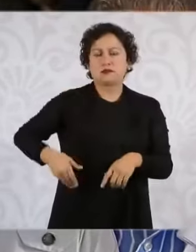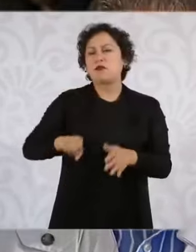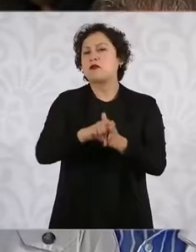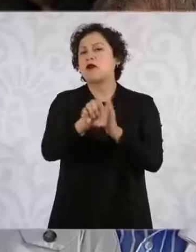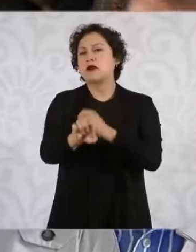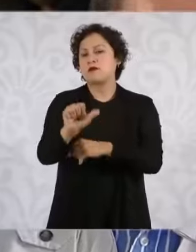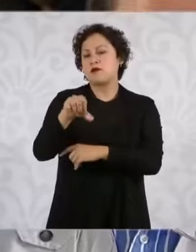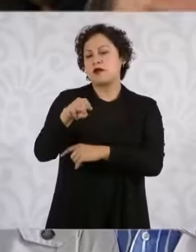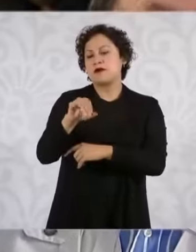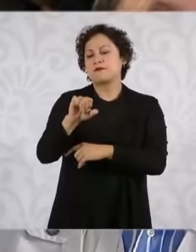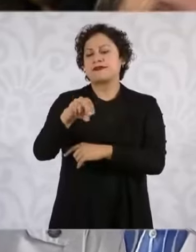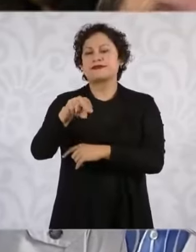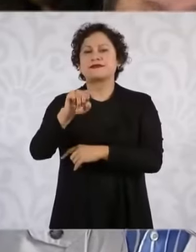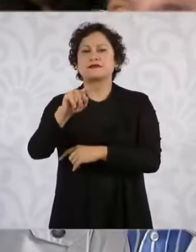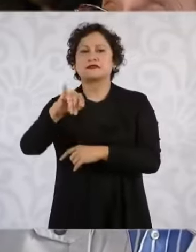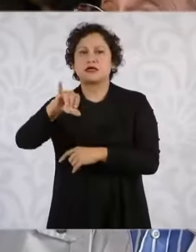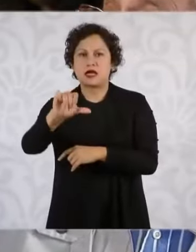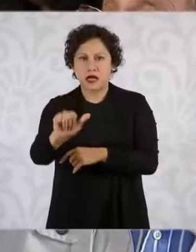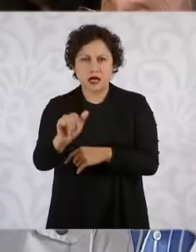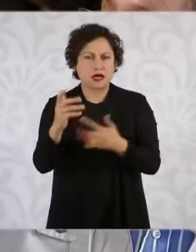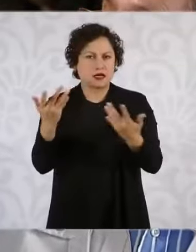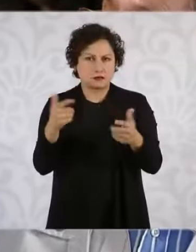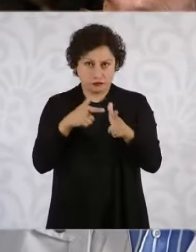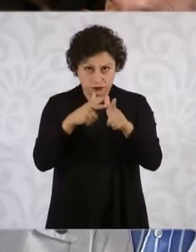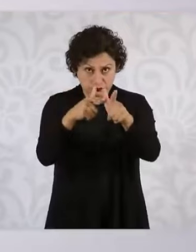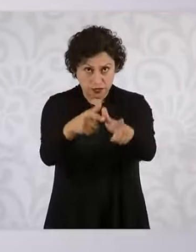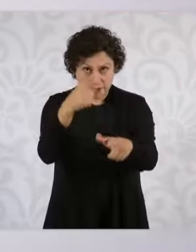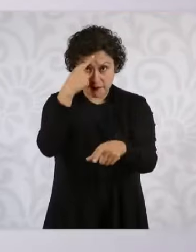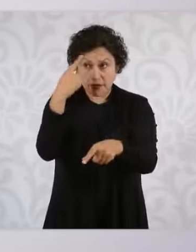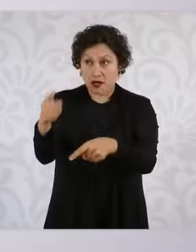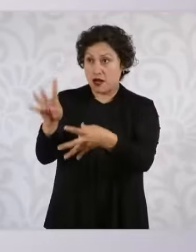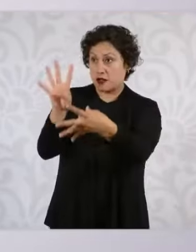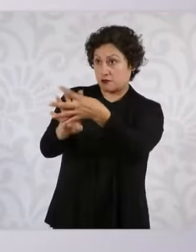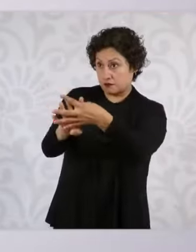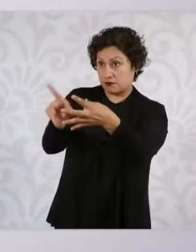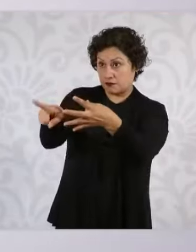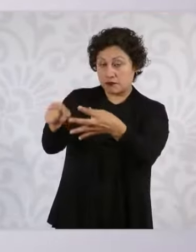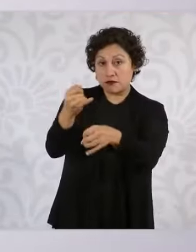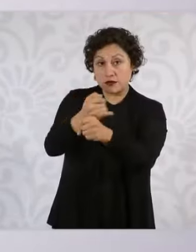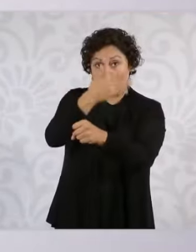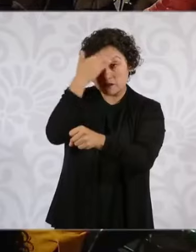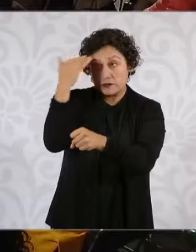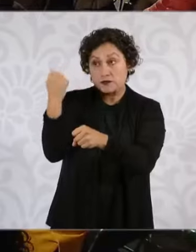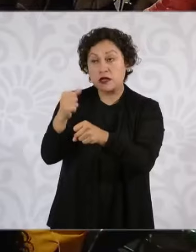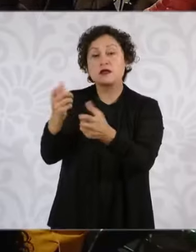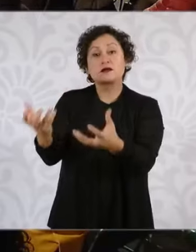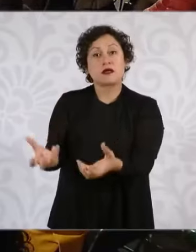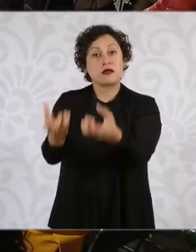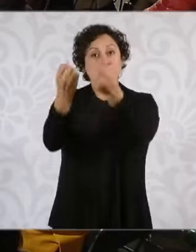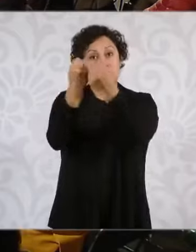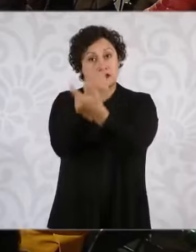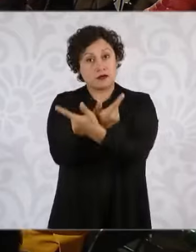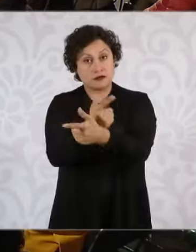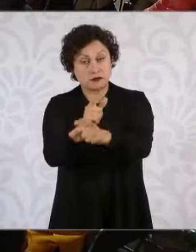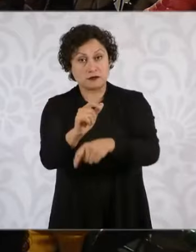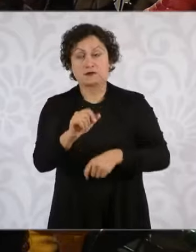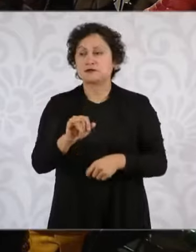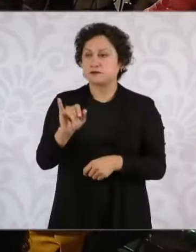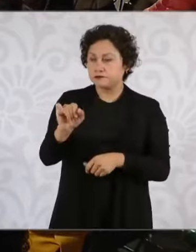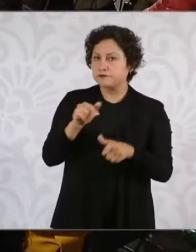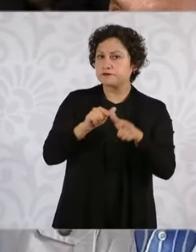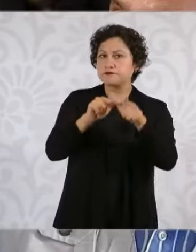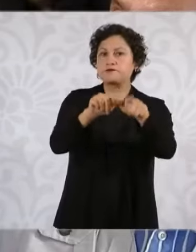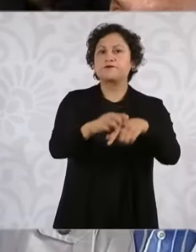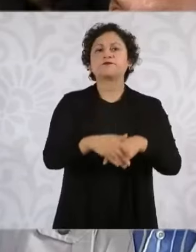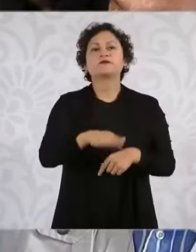que gente inocente no esté en las cárceles? Sí, va a continuar. Y este de los... Preguntarle si en qué quedó lo